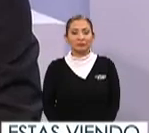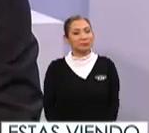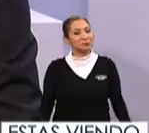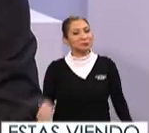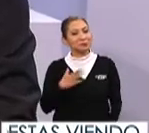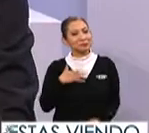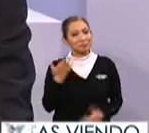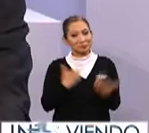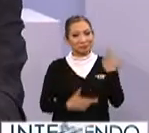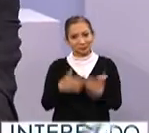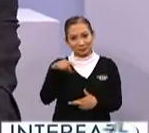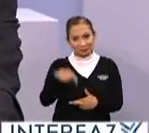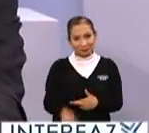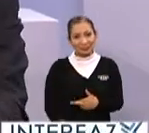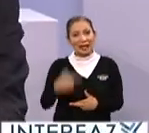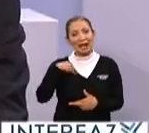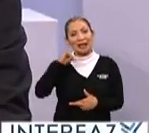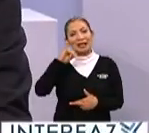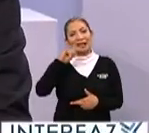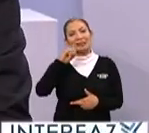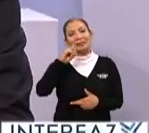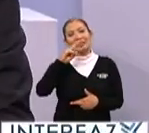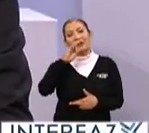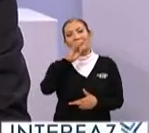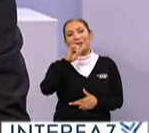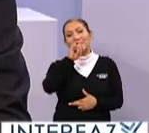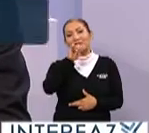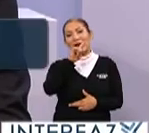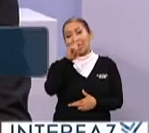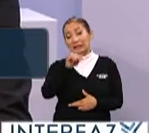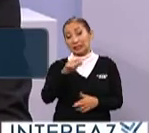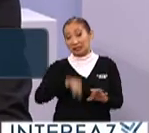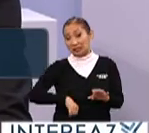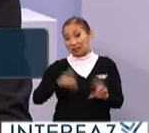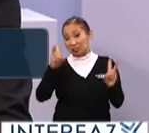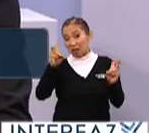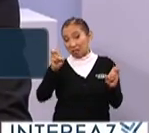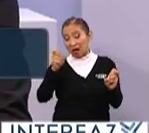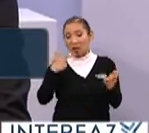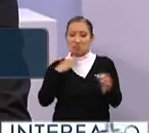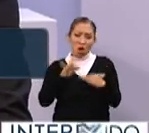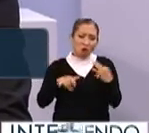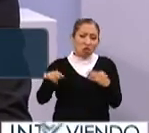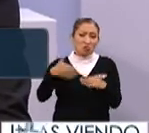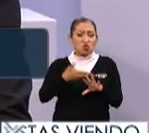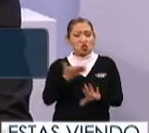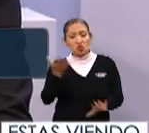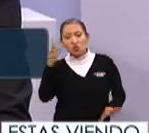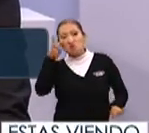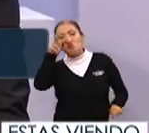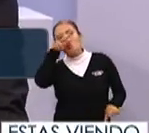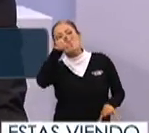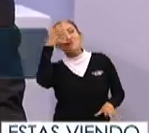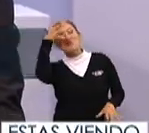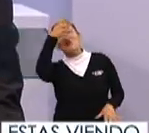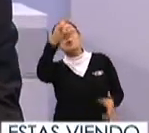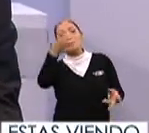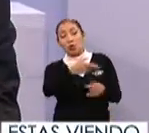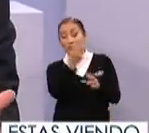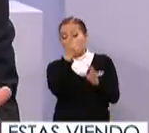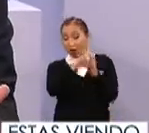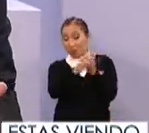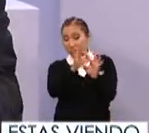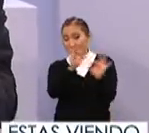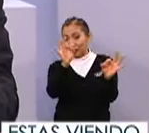Bueno, pues regresamos a Interfaz con este tema muy interesante. Todo el mundo está ya con muchas expectativas y yo creo que algo muy